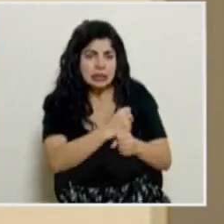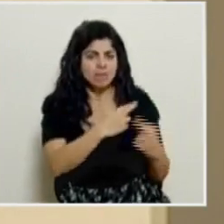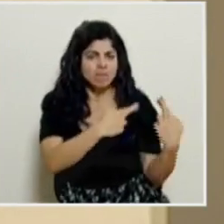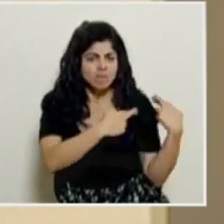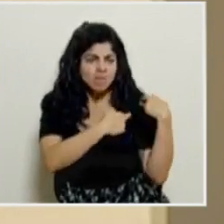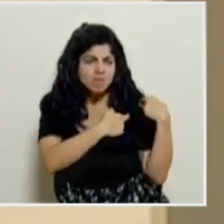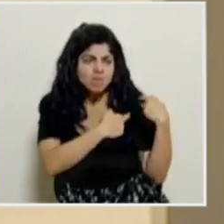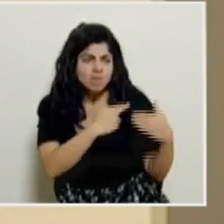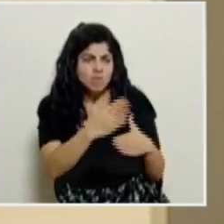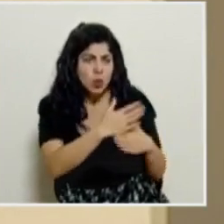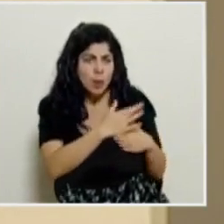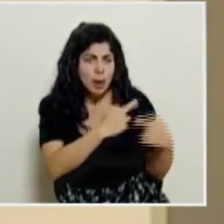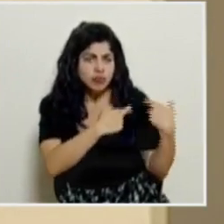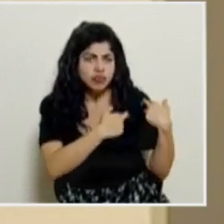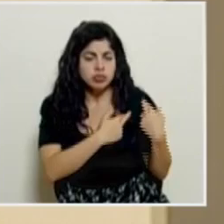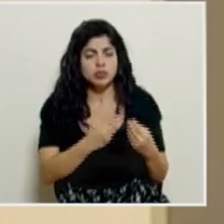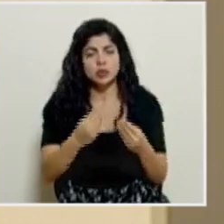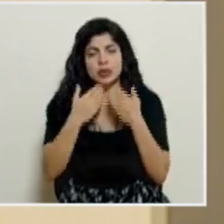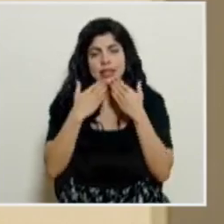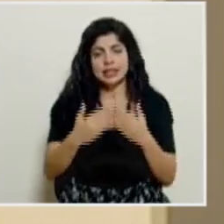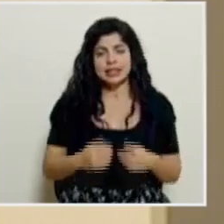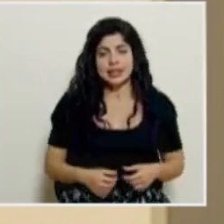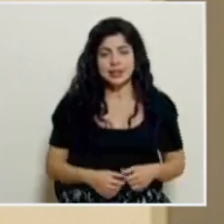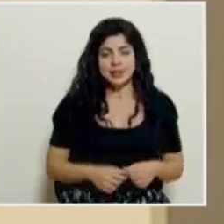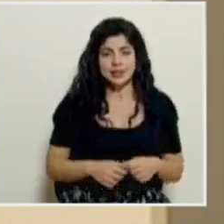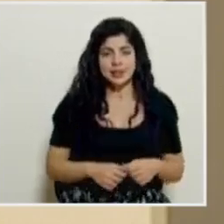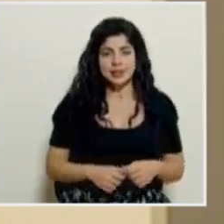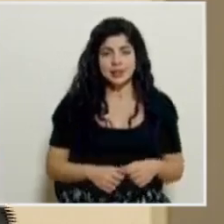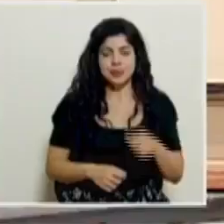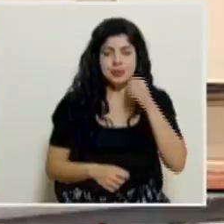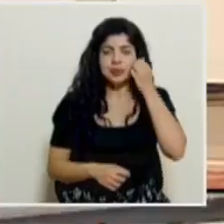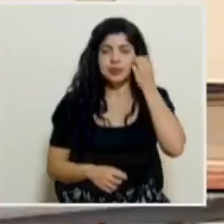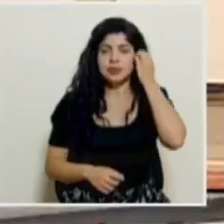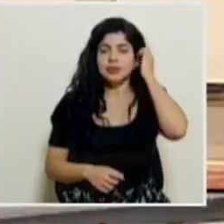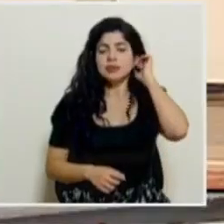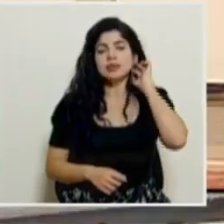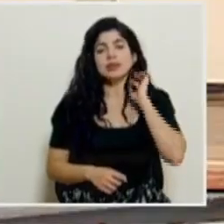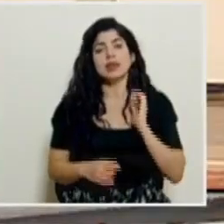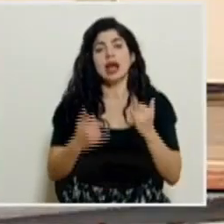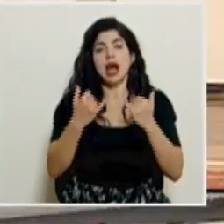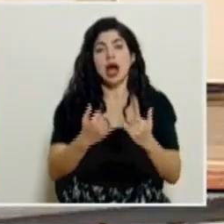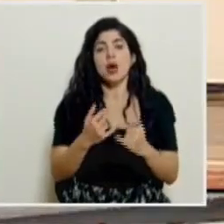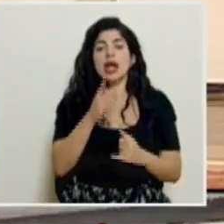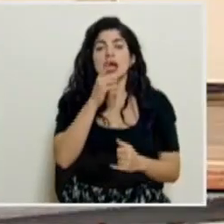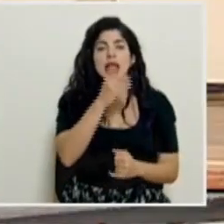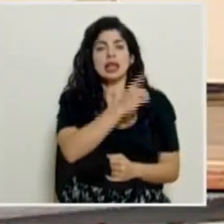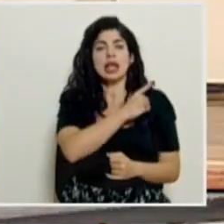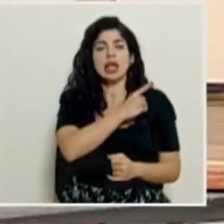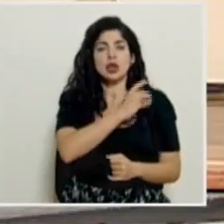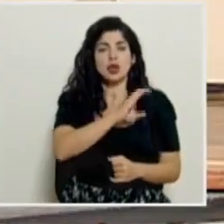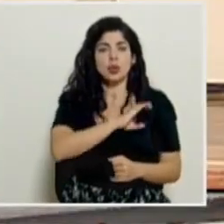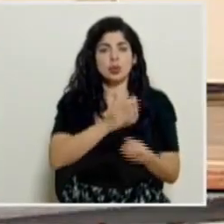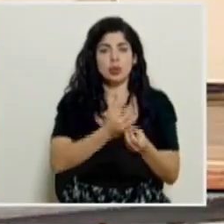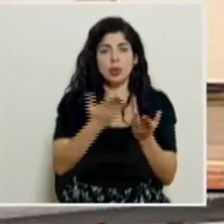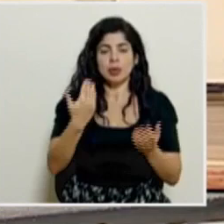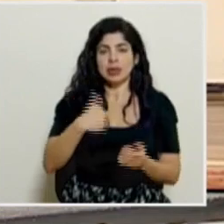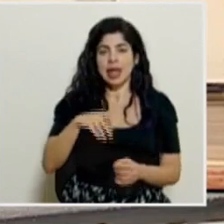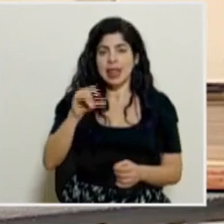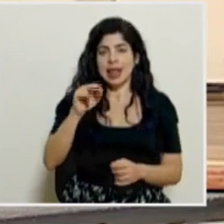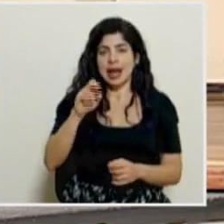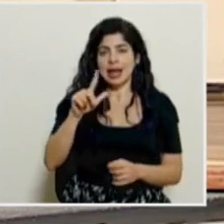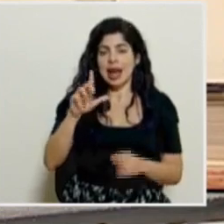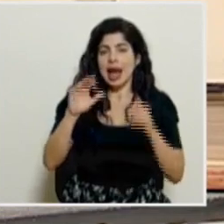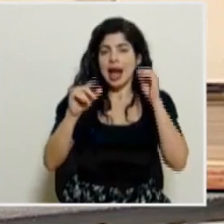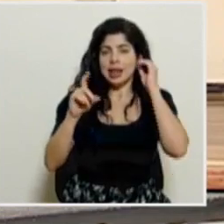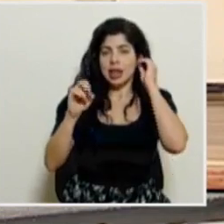de responsabilidad compartida. Muchísimas gracias. A continuación escucharemos al director de la Fuerza Pública, el señor Daniel